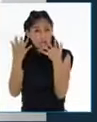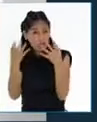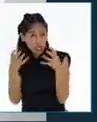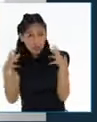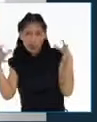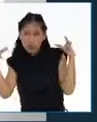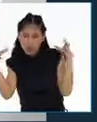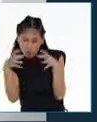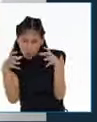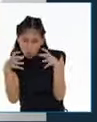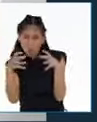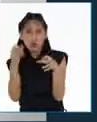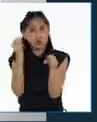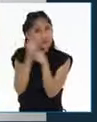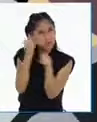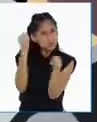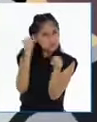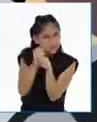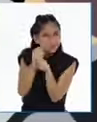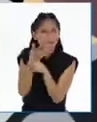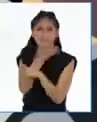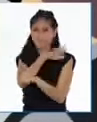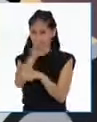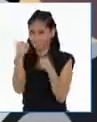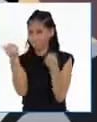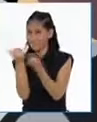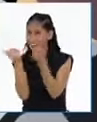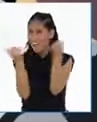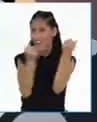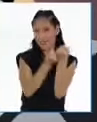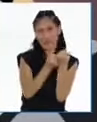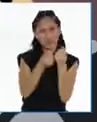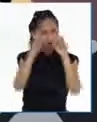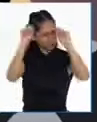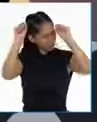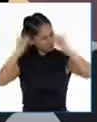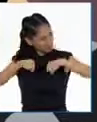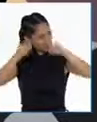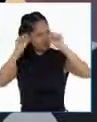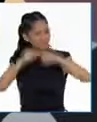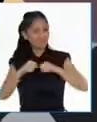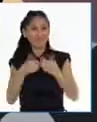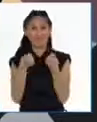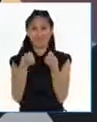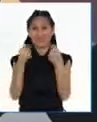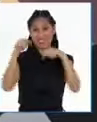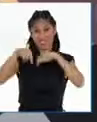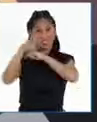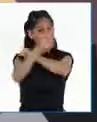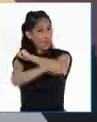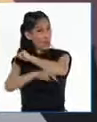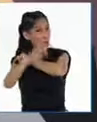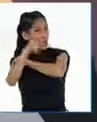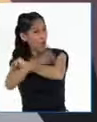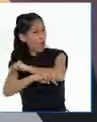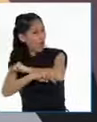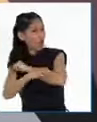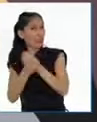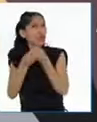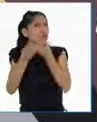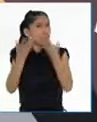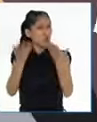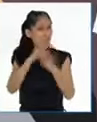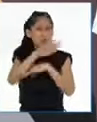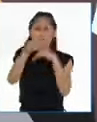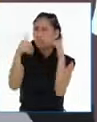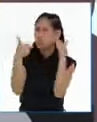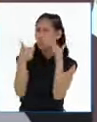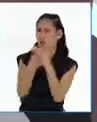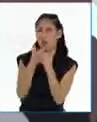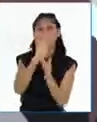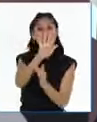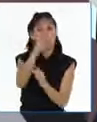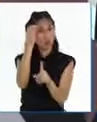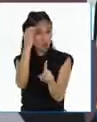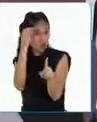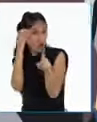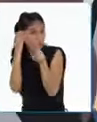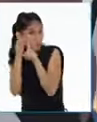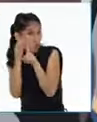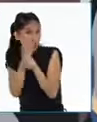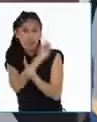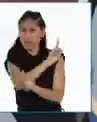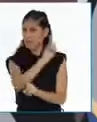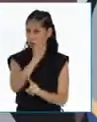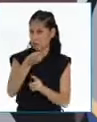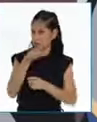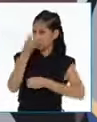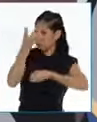trabajamos todos aquí en la ONU. Así es. Lo bueno de ser un país democrático es que todas y todos podemos opinar cuidando siempre